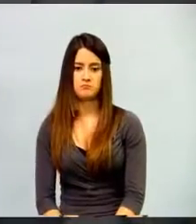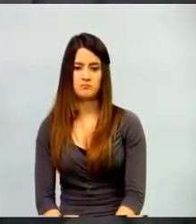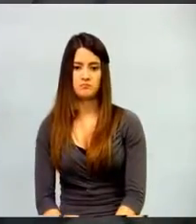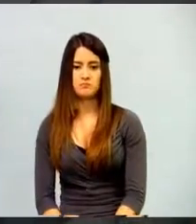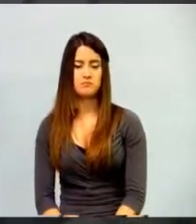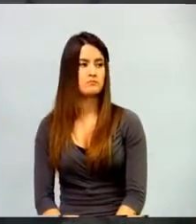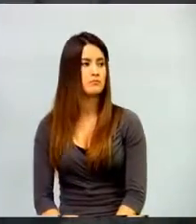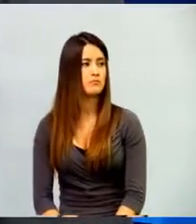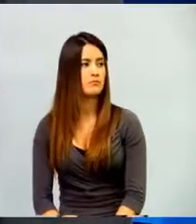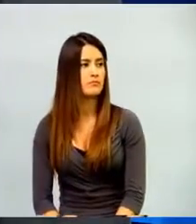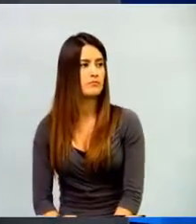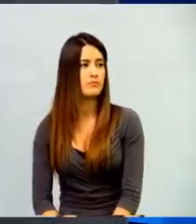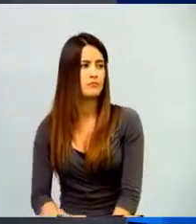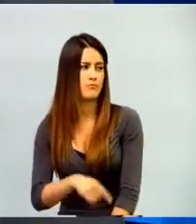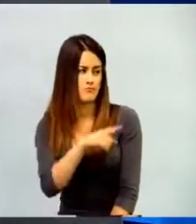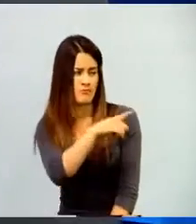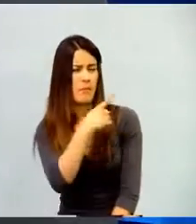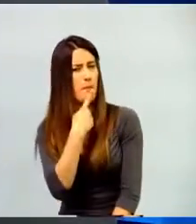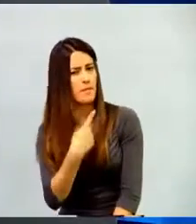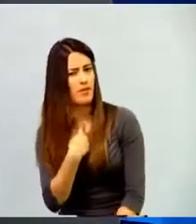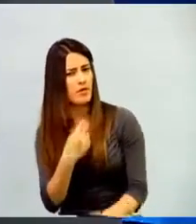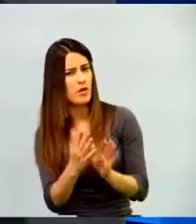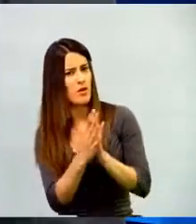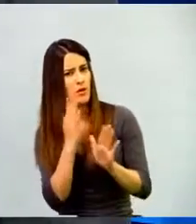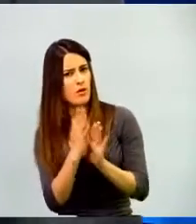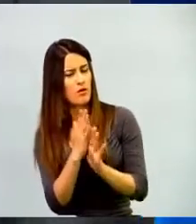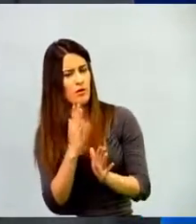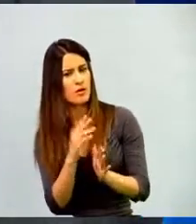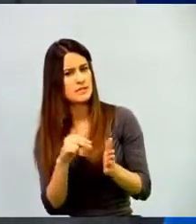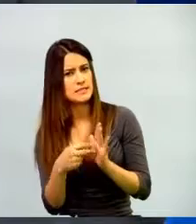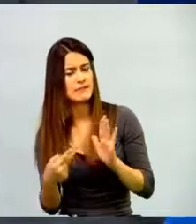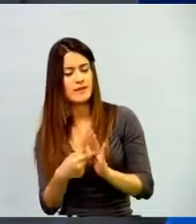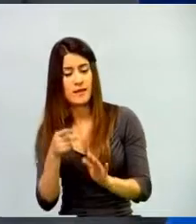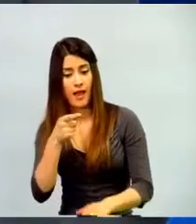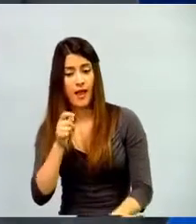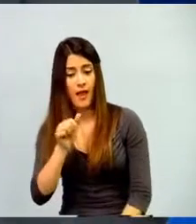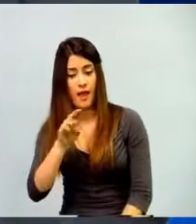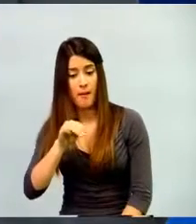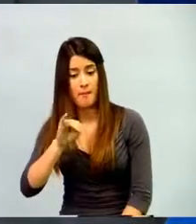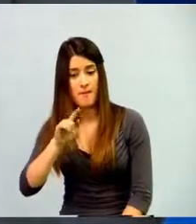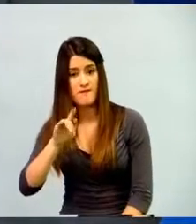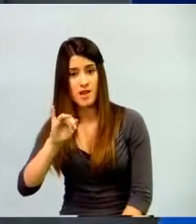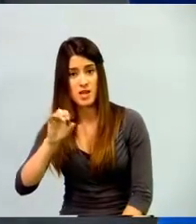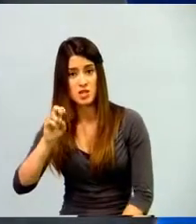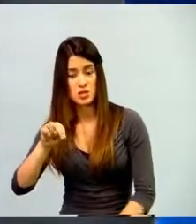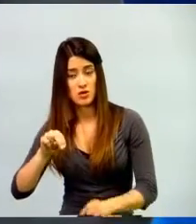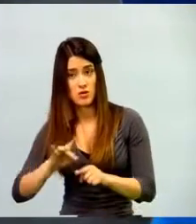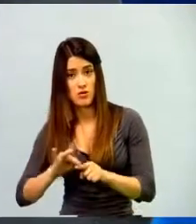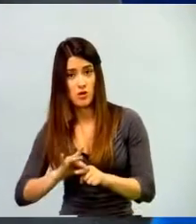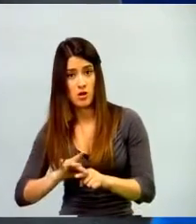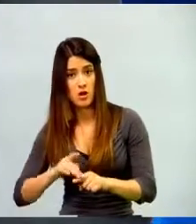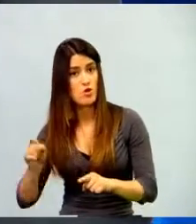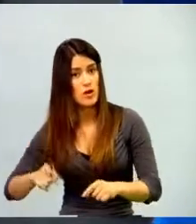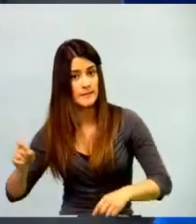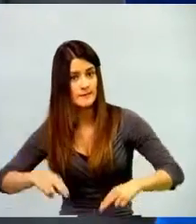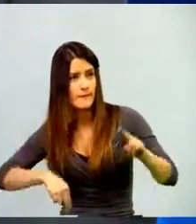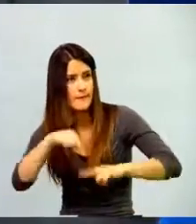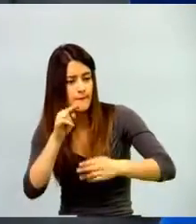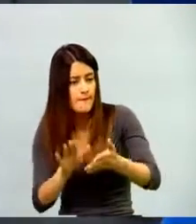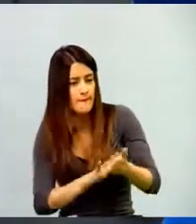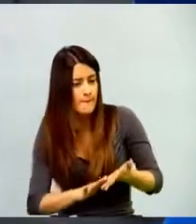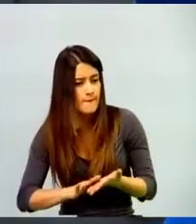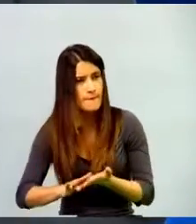tal. Lo que usted nos quiere decir es que no necesitamos de una infraestructura adaptada para hacer unos ejercicios de